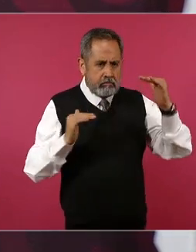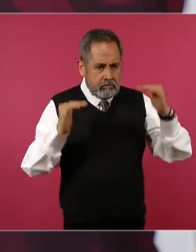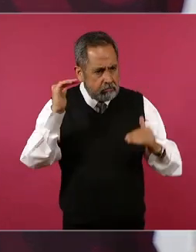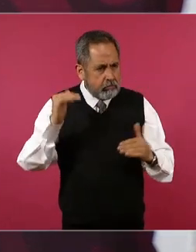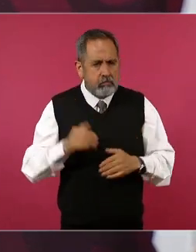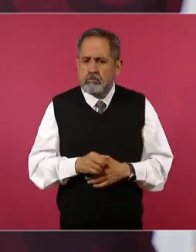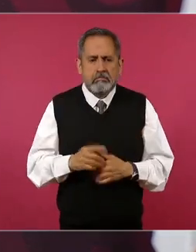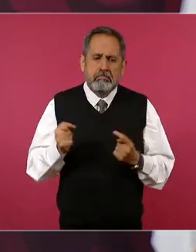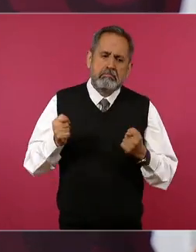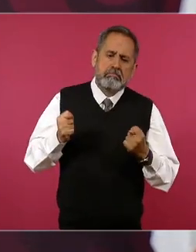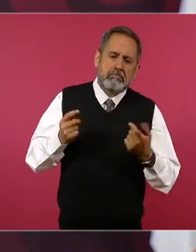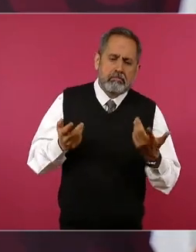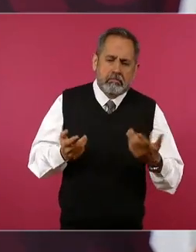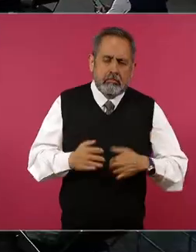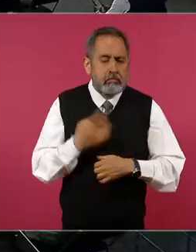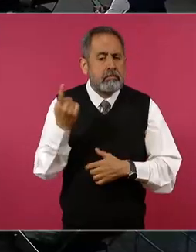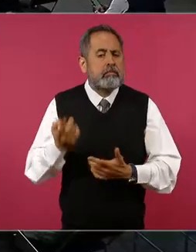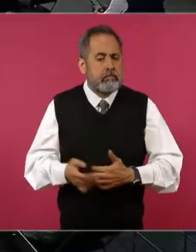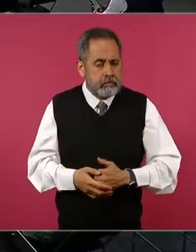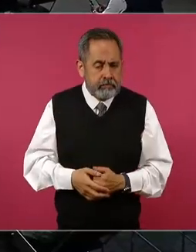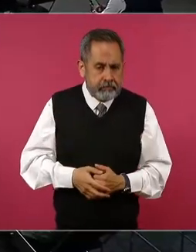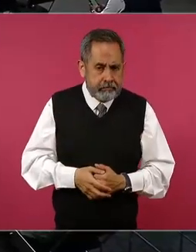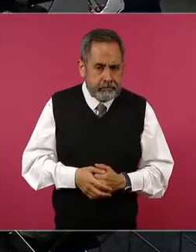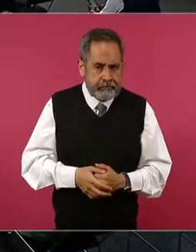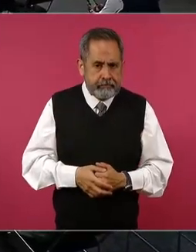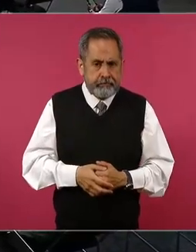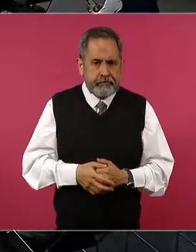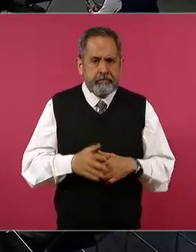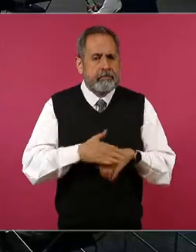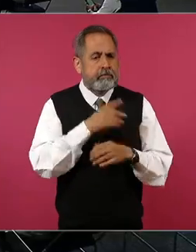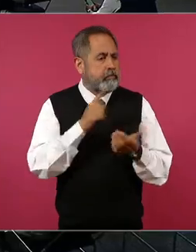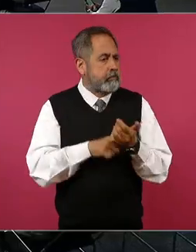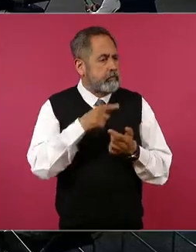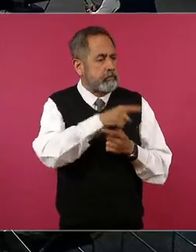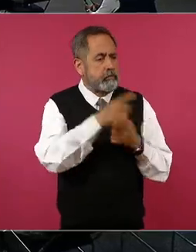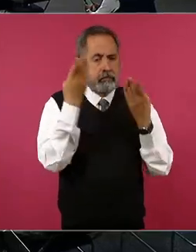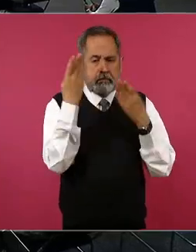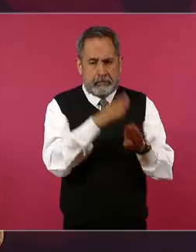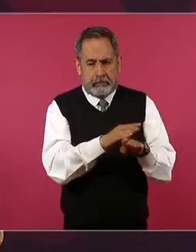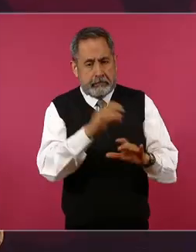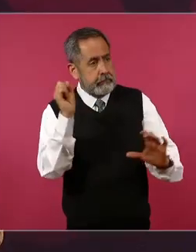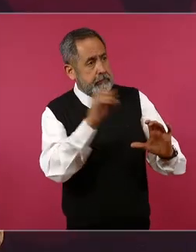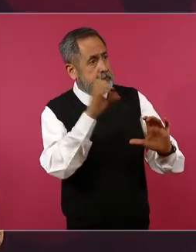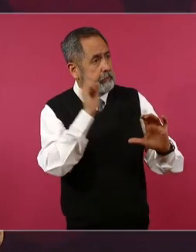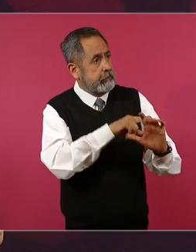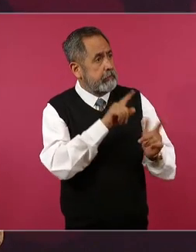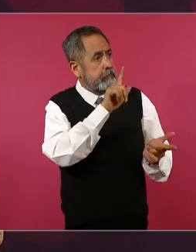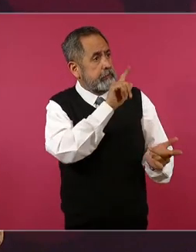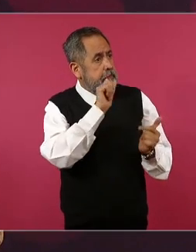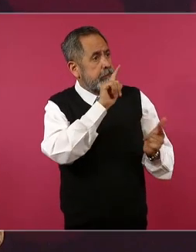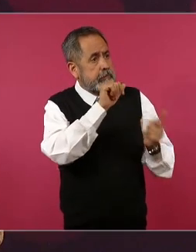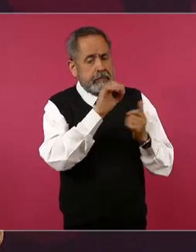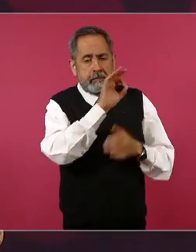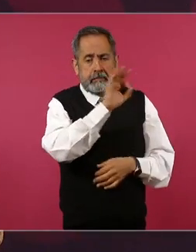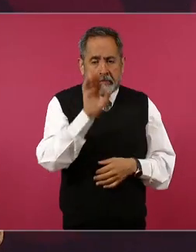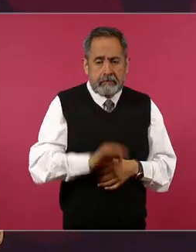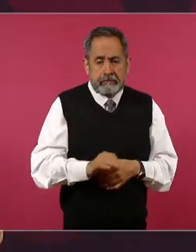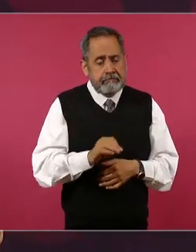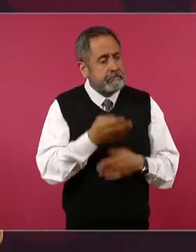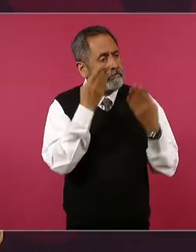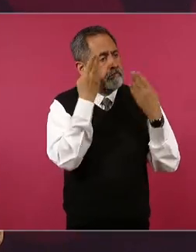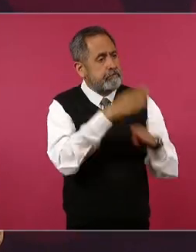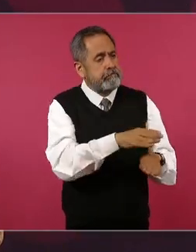o por qué tienen fideicomisos para